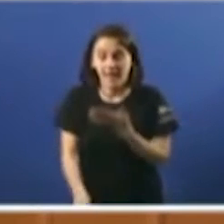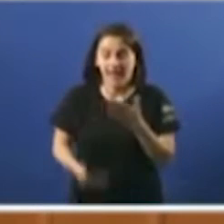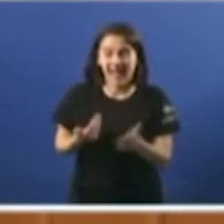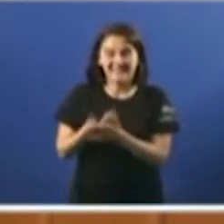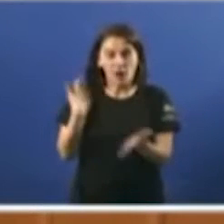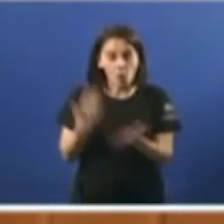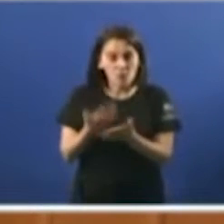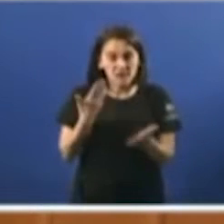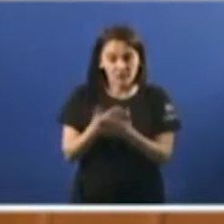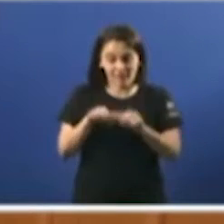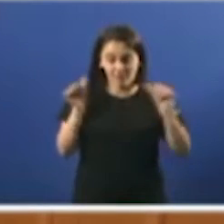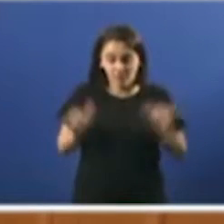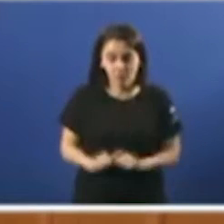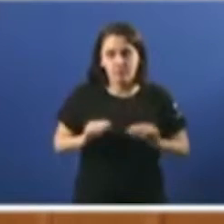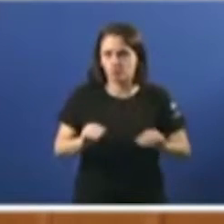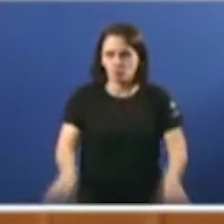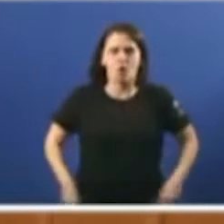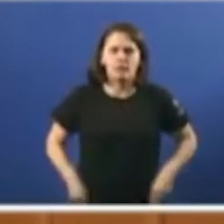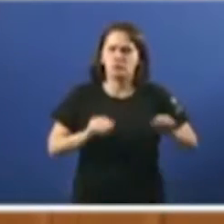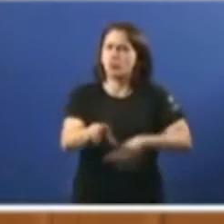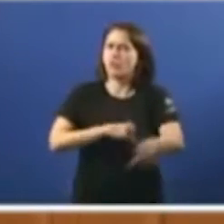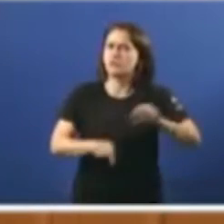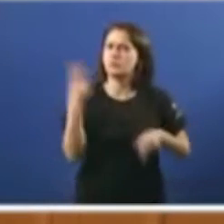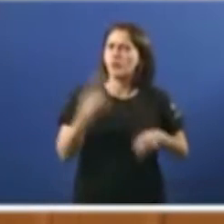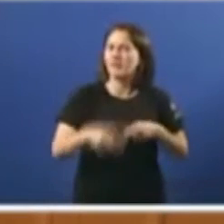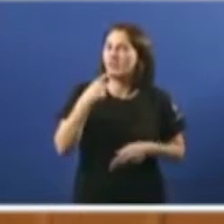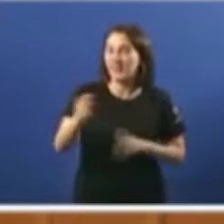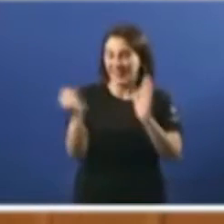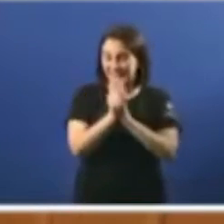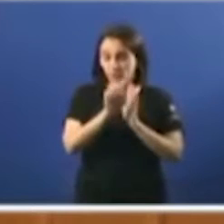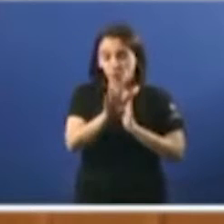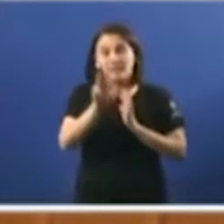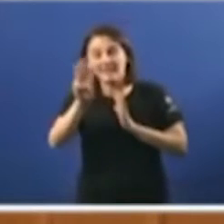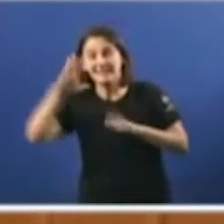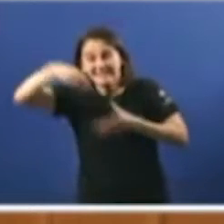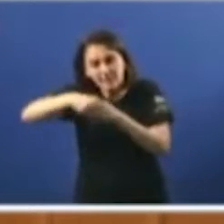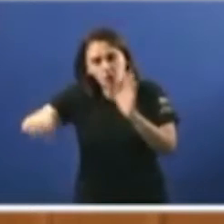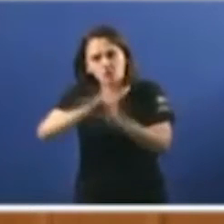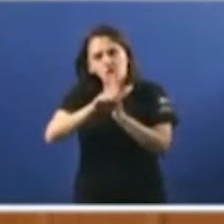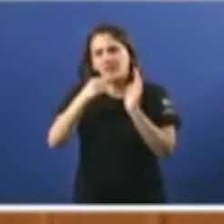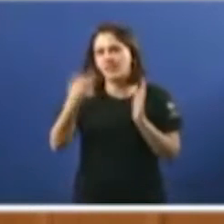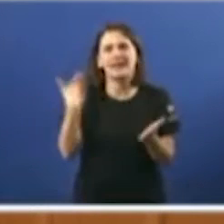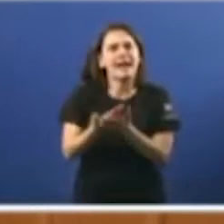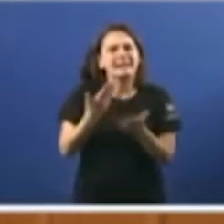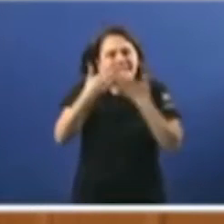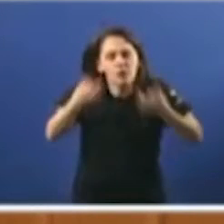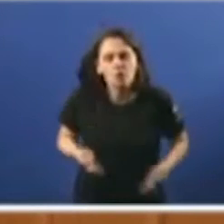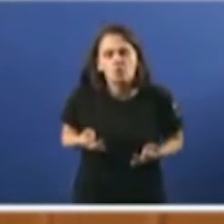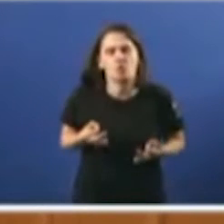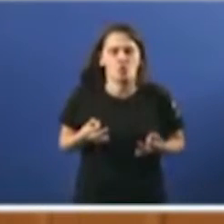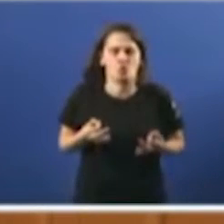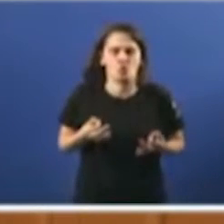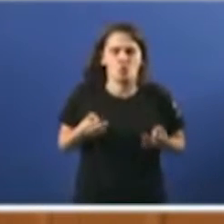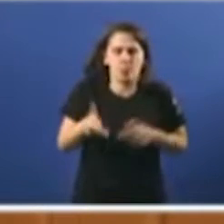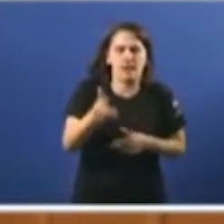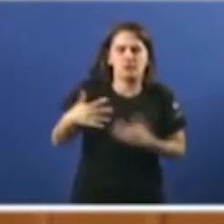a justificar deste modo unha inaceptable decisión política decindo que o artigo 43 da Constitución non garante de forma incondicional o dereito á